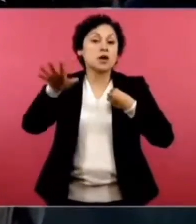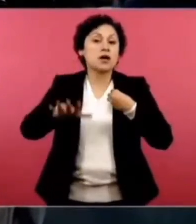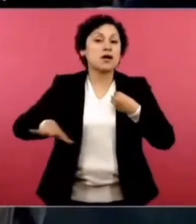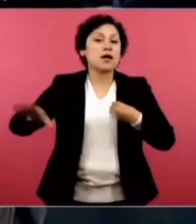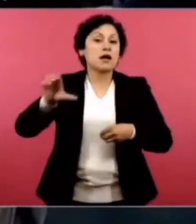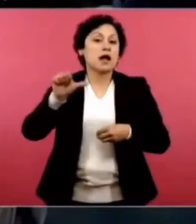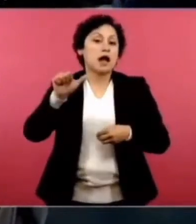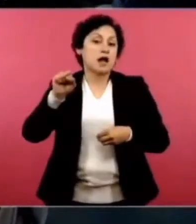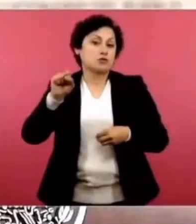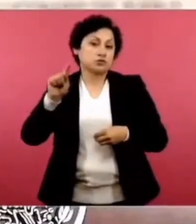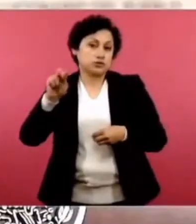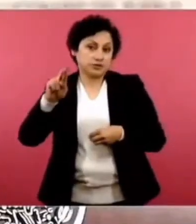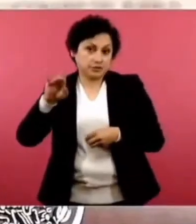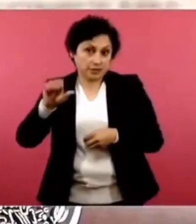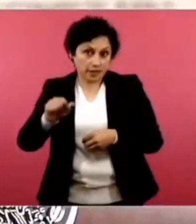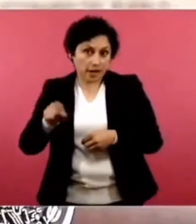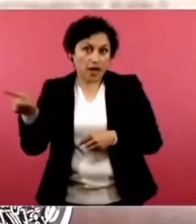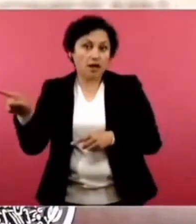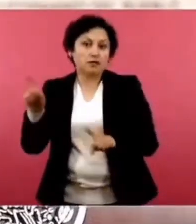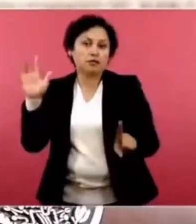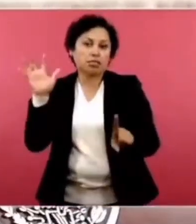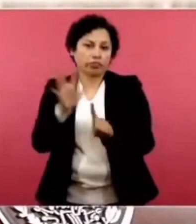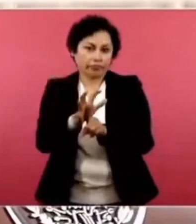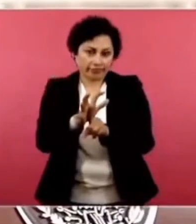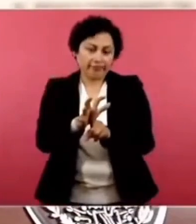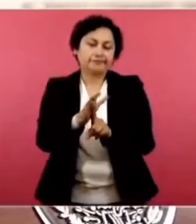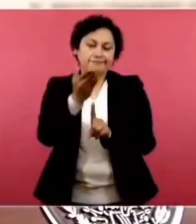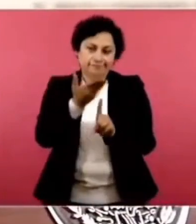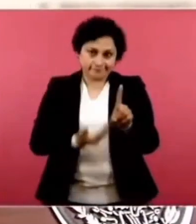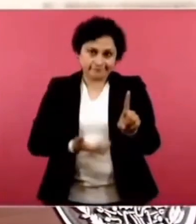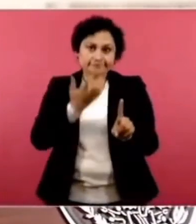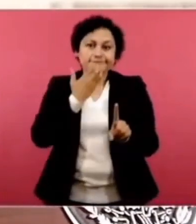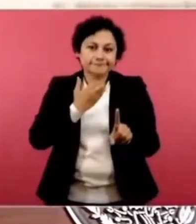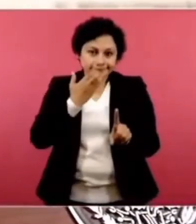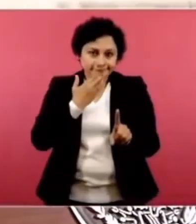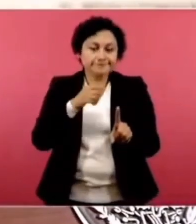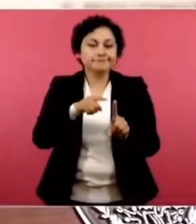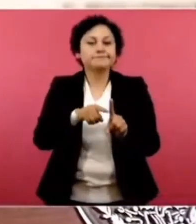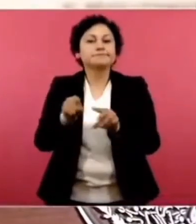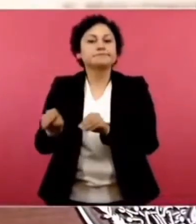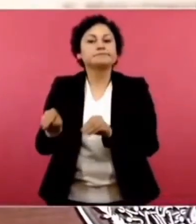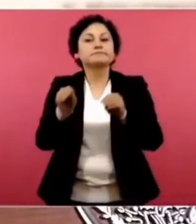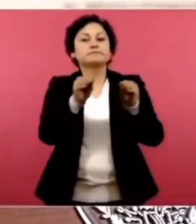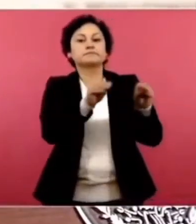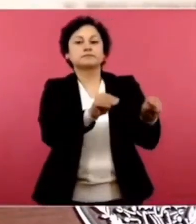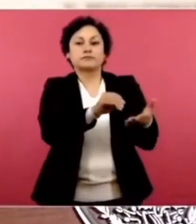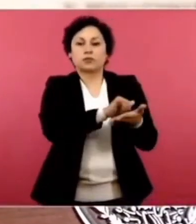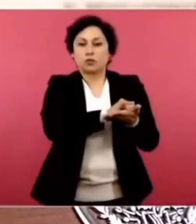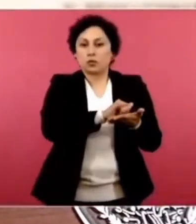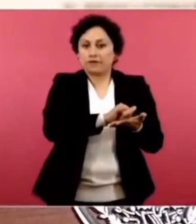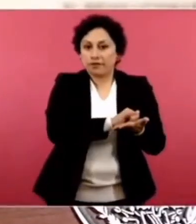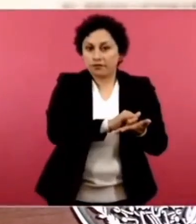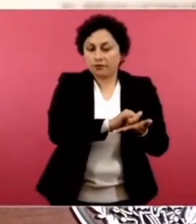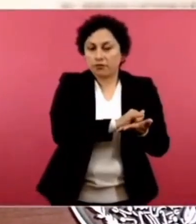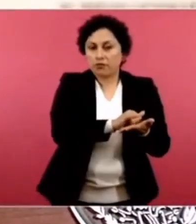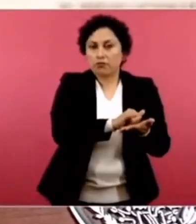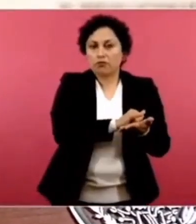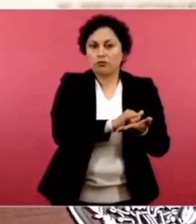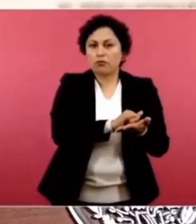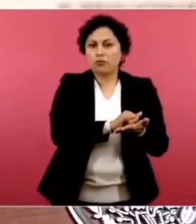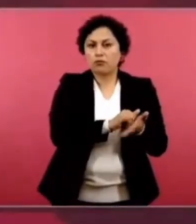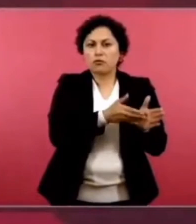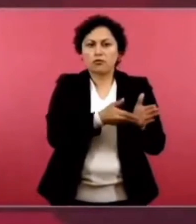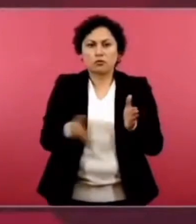fue perseguido, luego se trasladó a Nueva York cuando